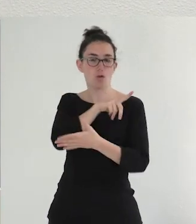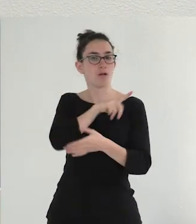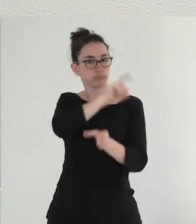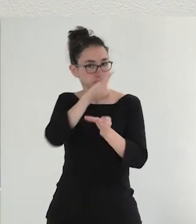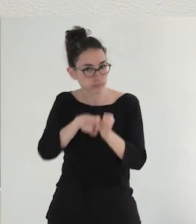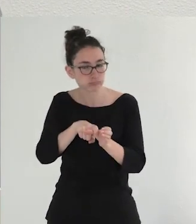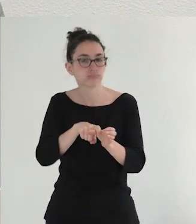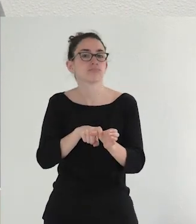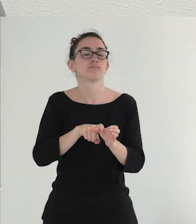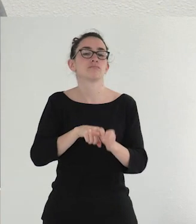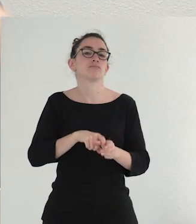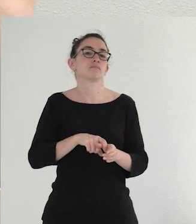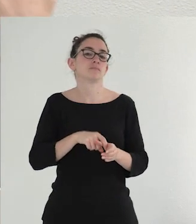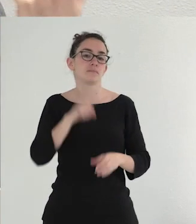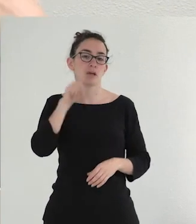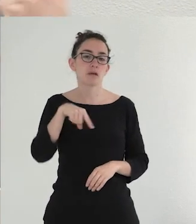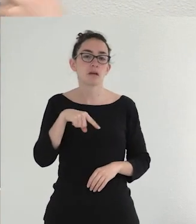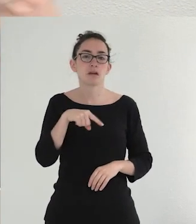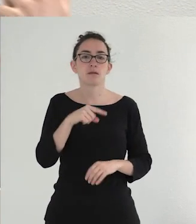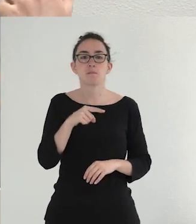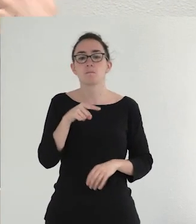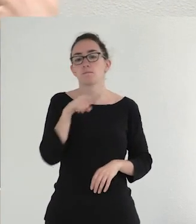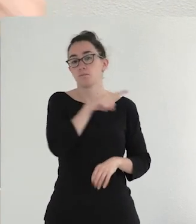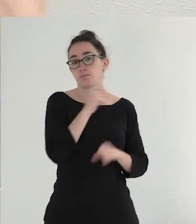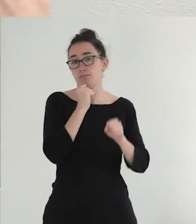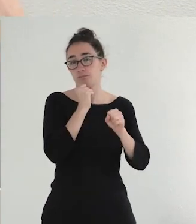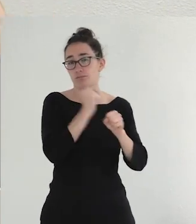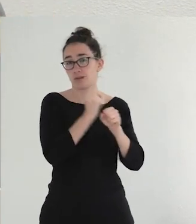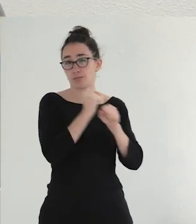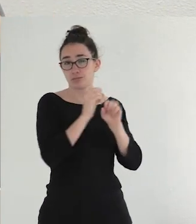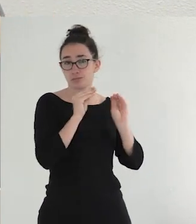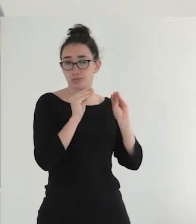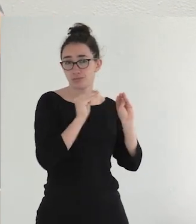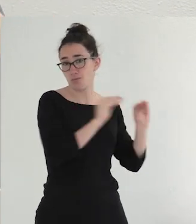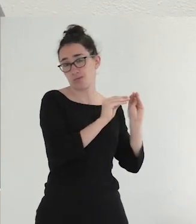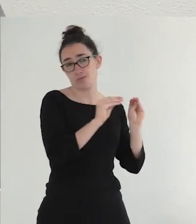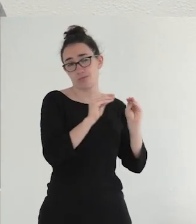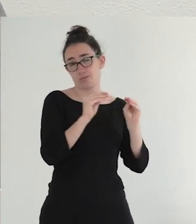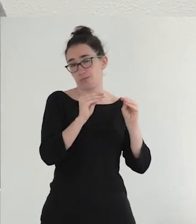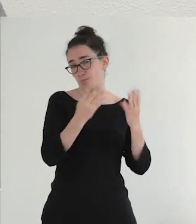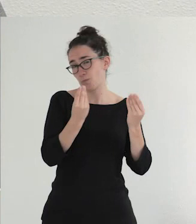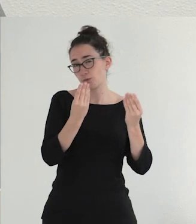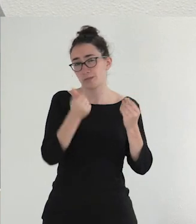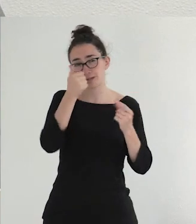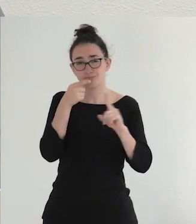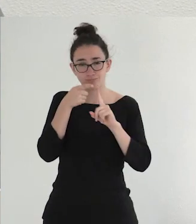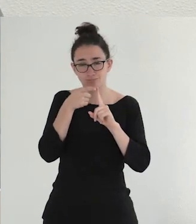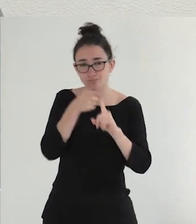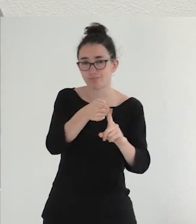que gran parte de su trabajo anterior fue por la